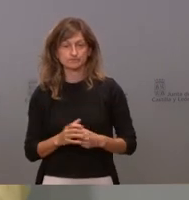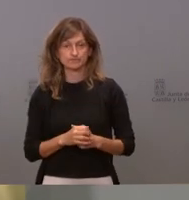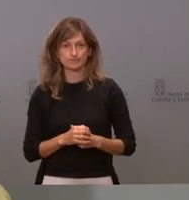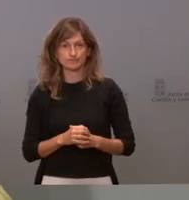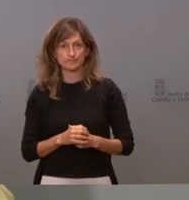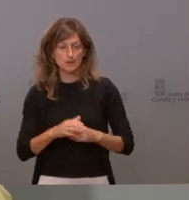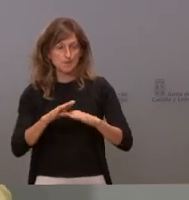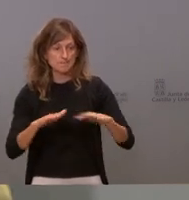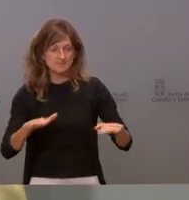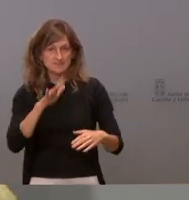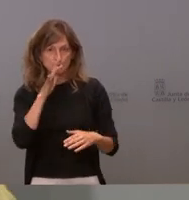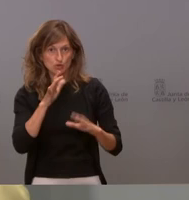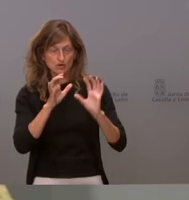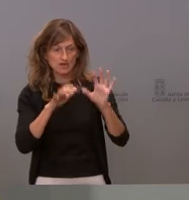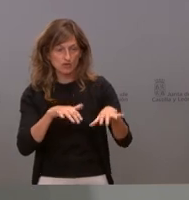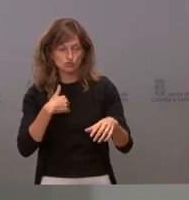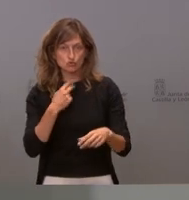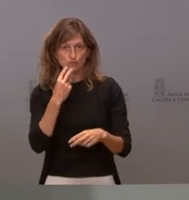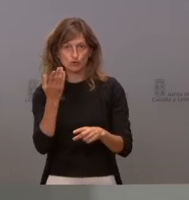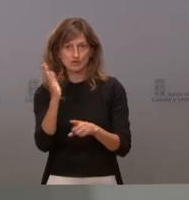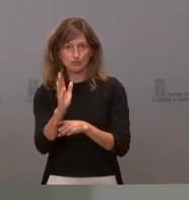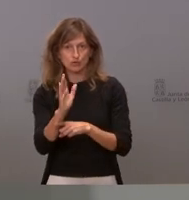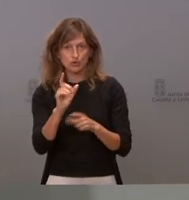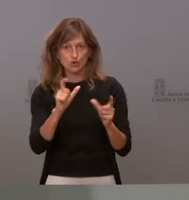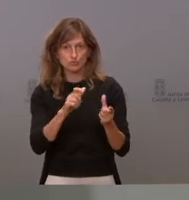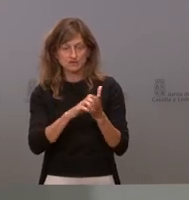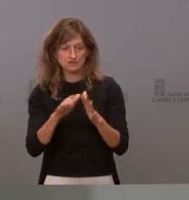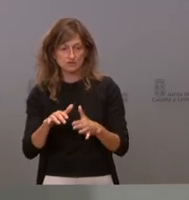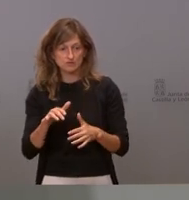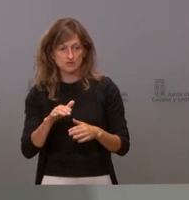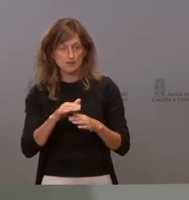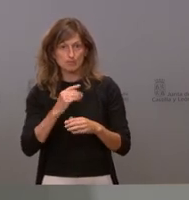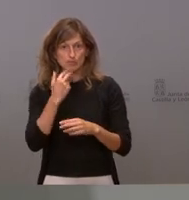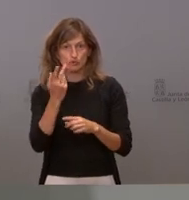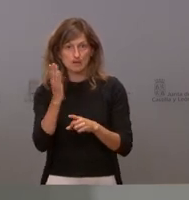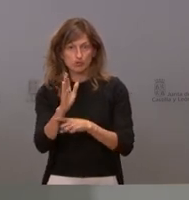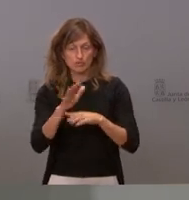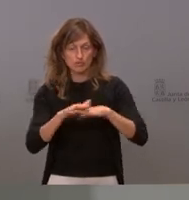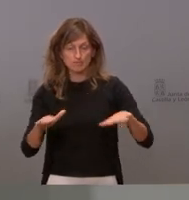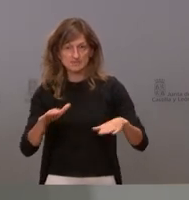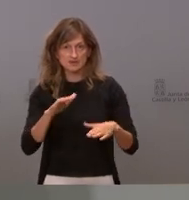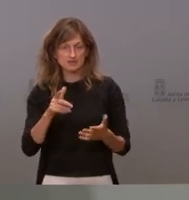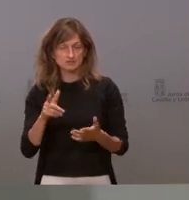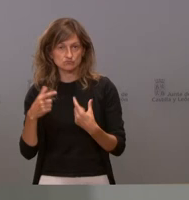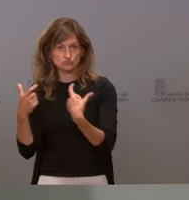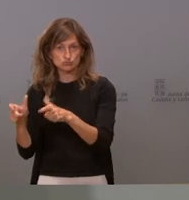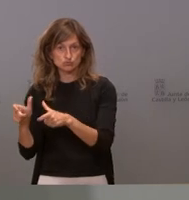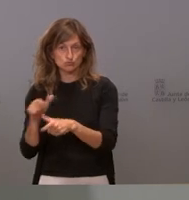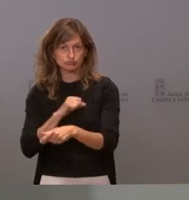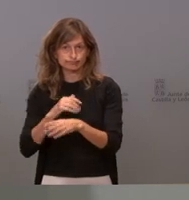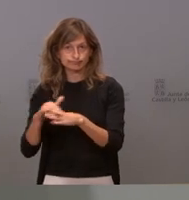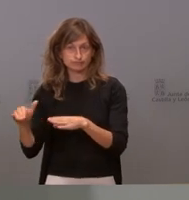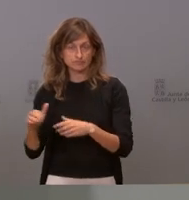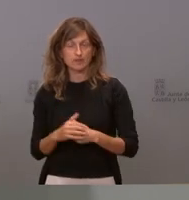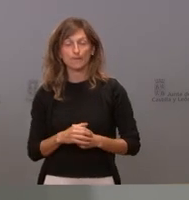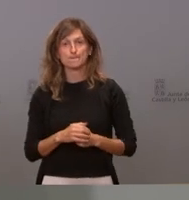por León yo soy el portavoz de la Junta de Gobierno no soy el portavoz de la Mesa por León que es un organismo autónomo que tiene su organización y nosotros